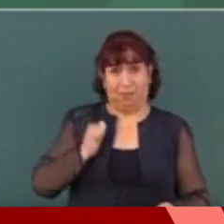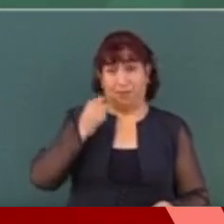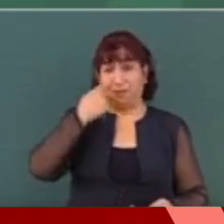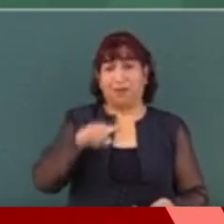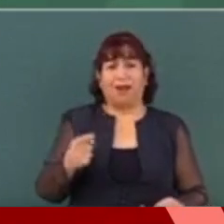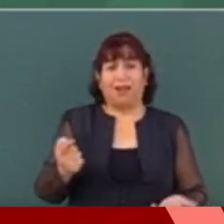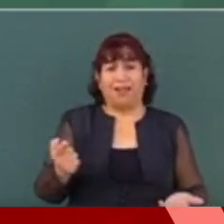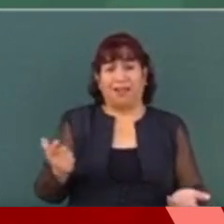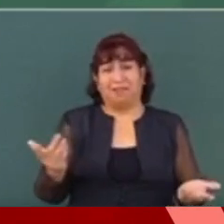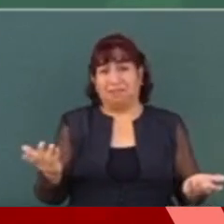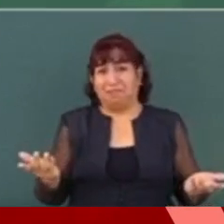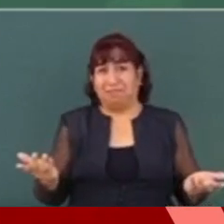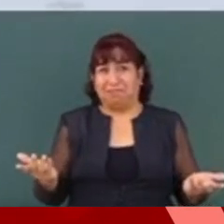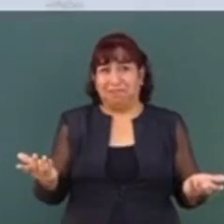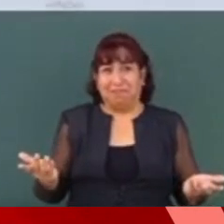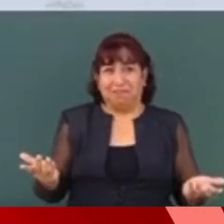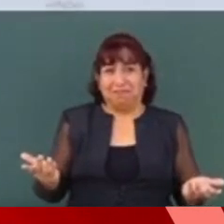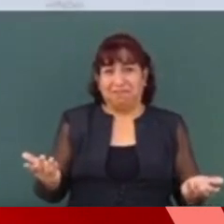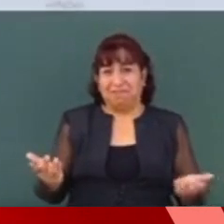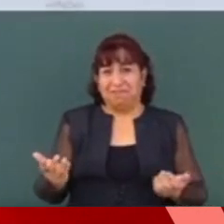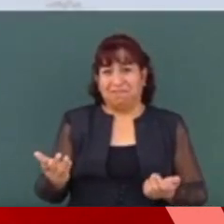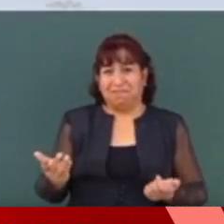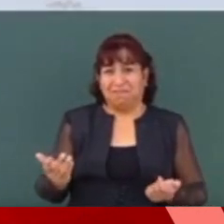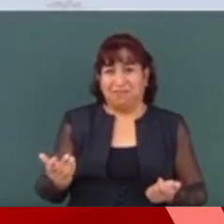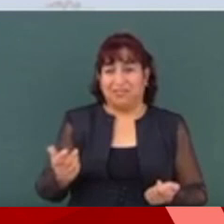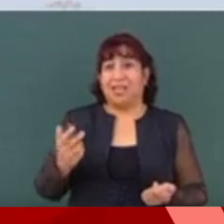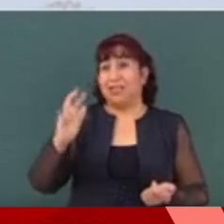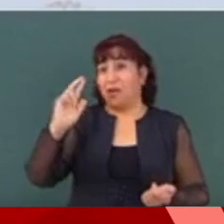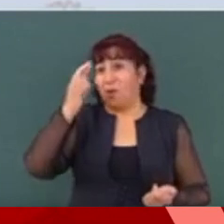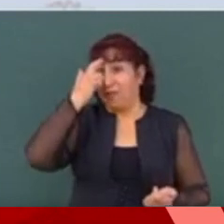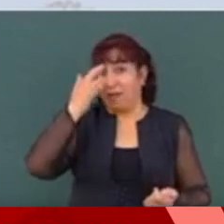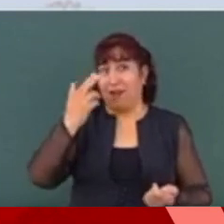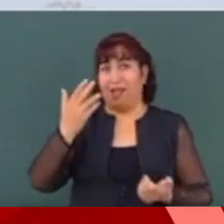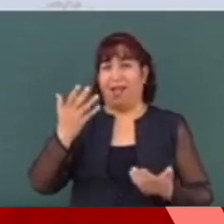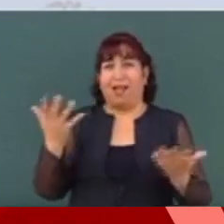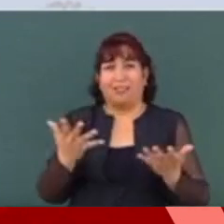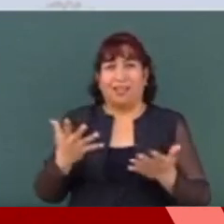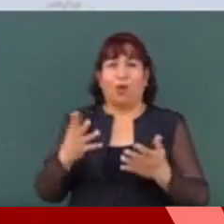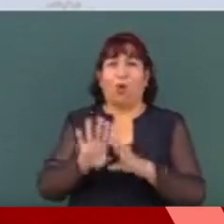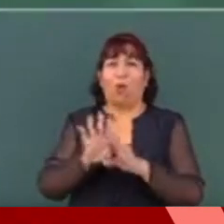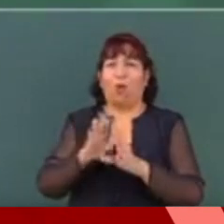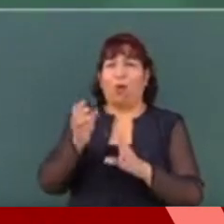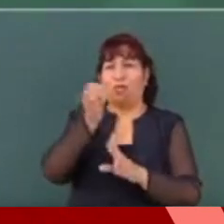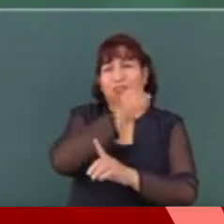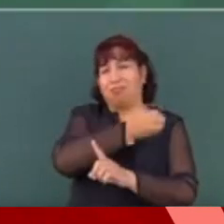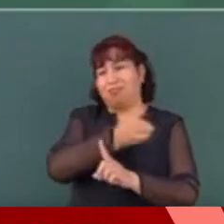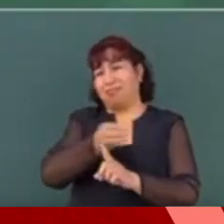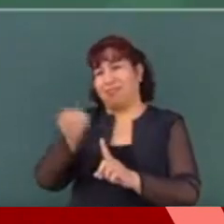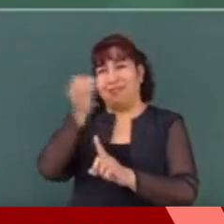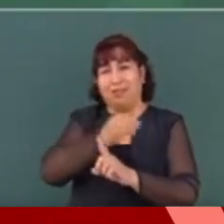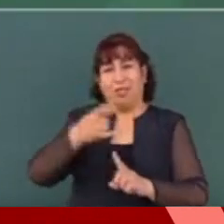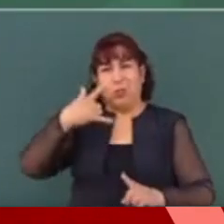recordar, hacer un repaso de todo lo que ha sido nuestra